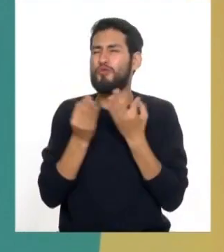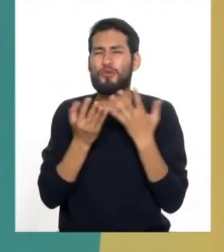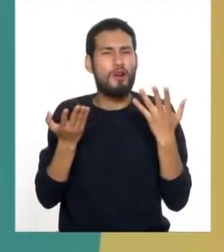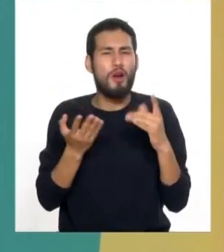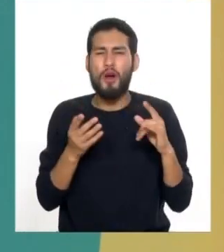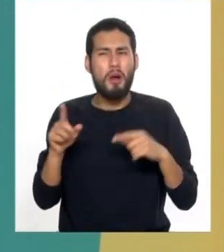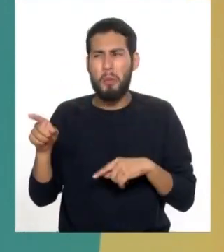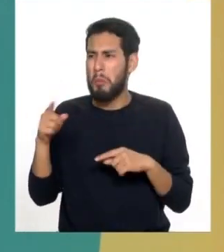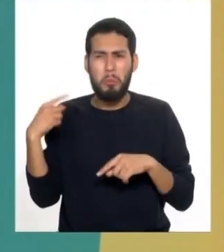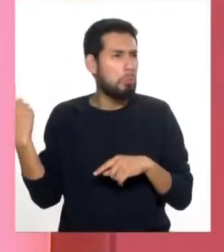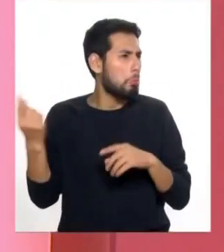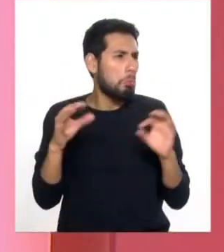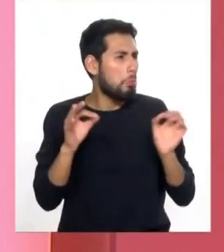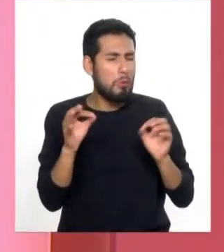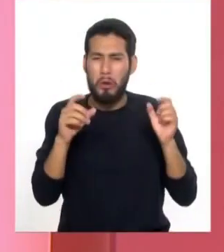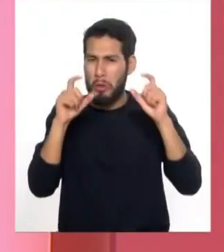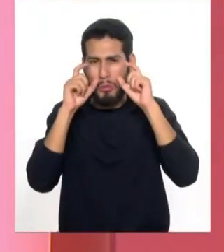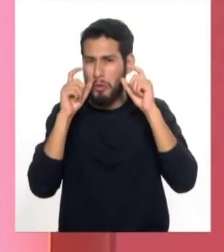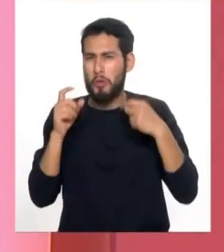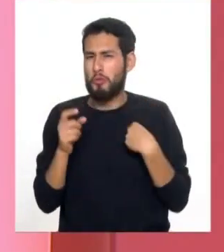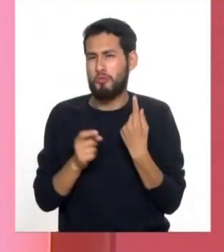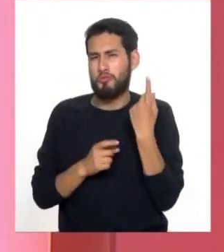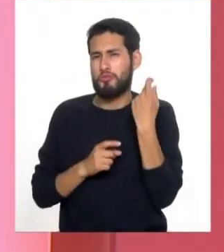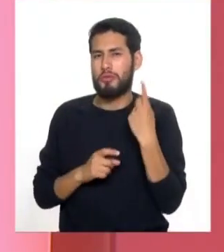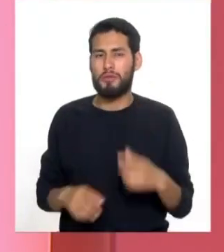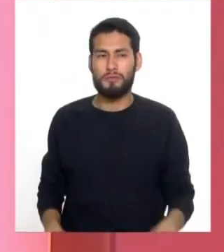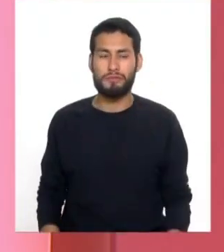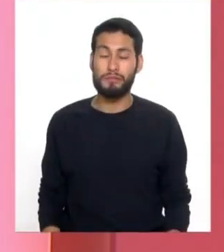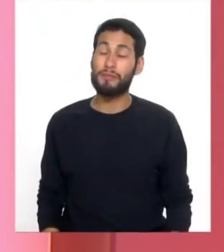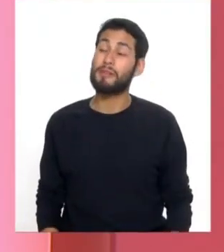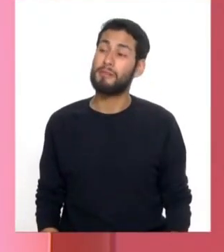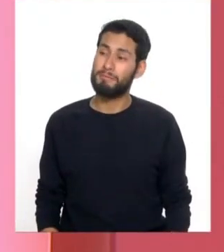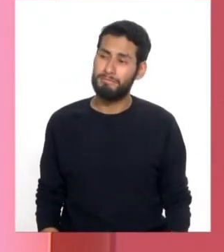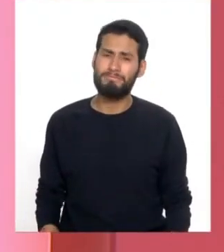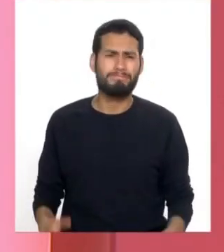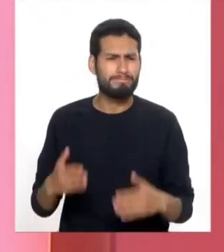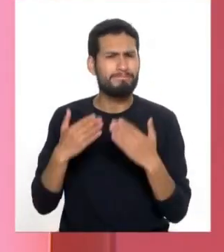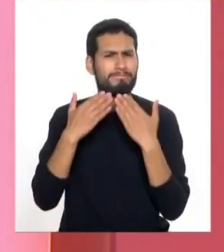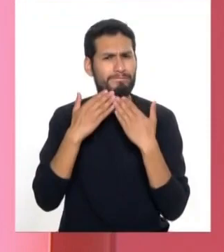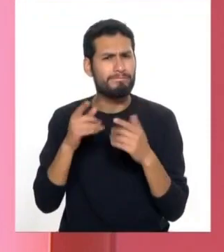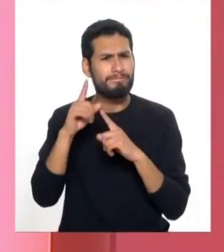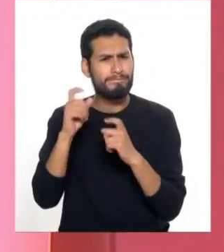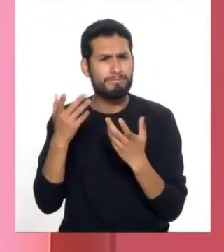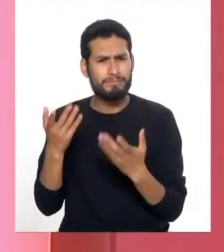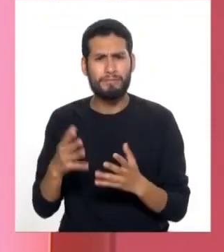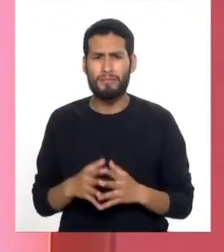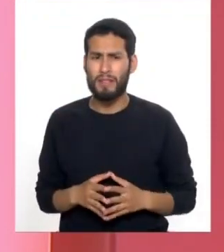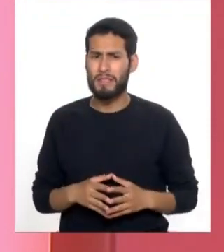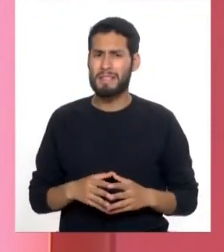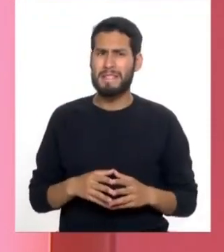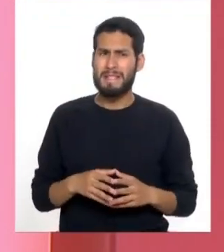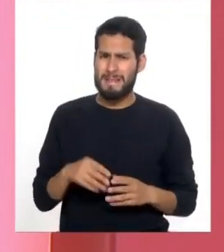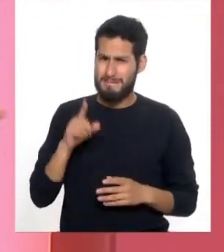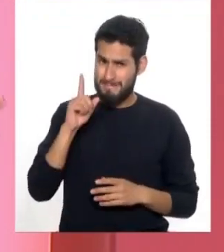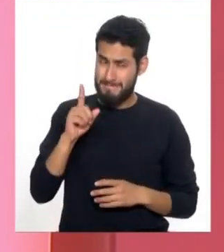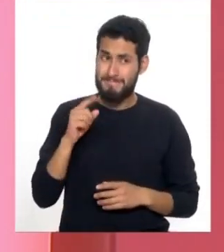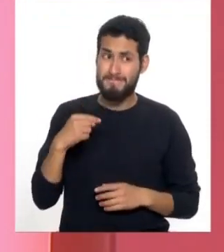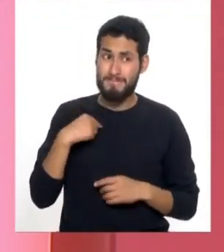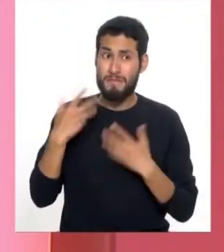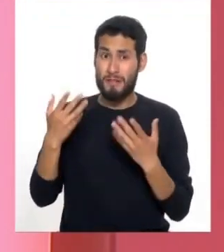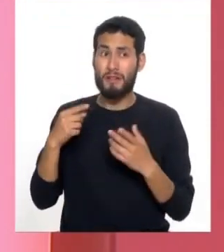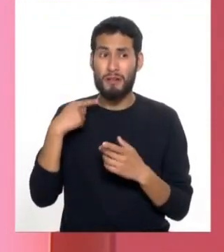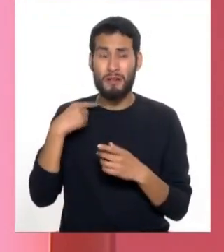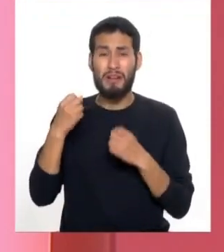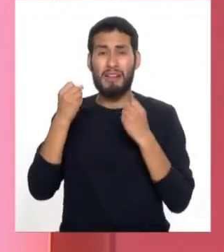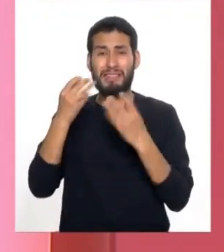usa mi lente. Muy bien, Lucía, gracias por tu pregunta. Aquí vamos a tocar algo, también es por los